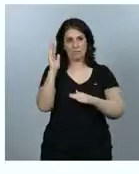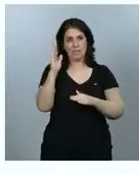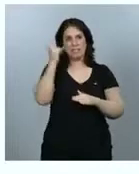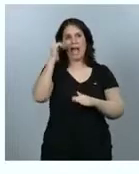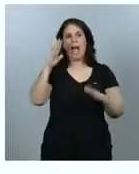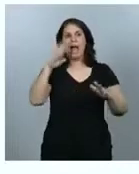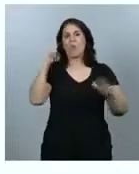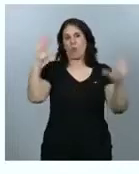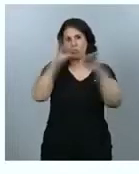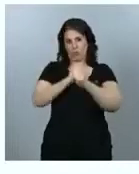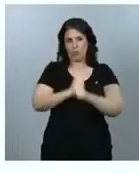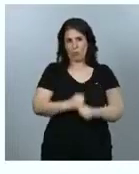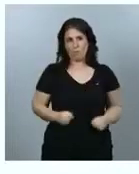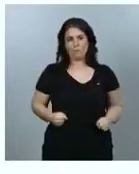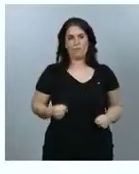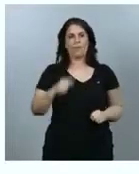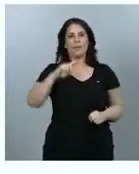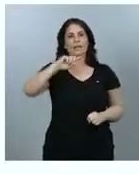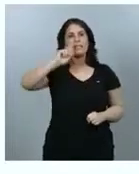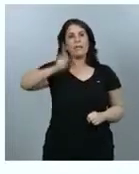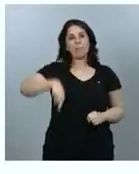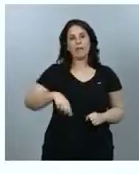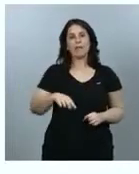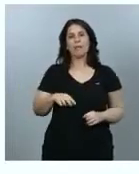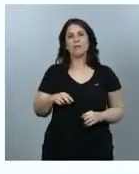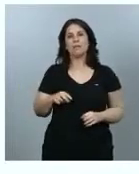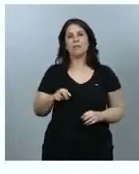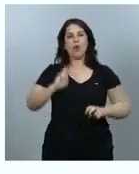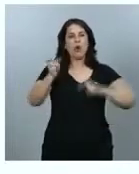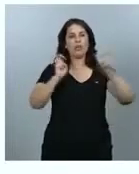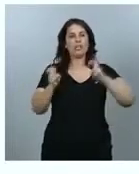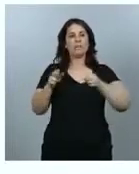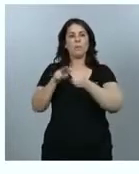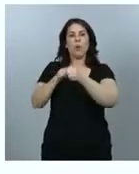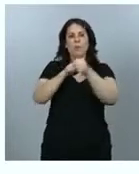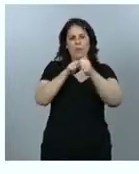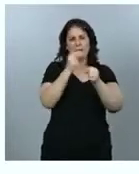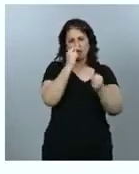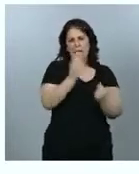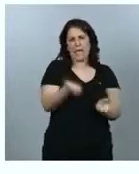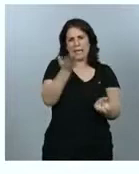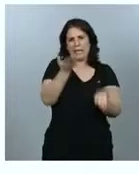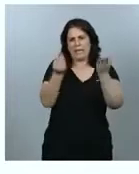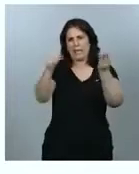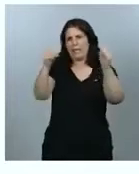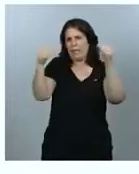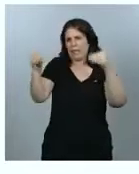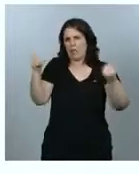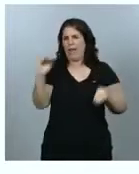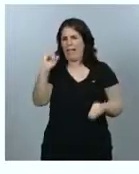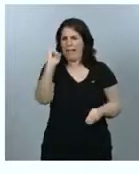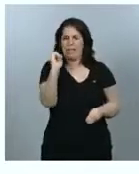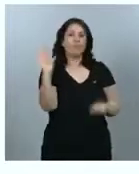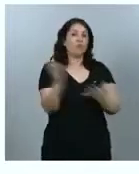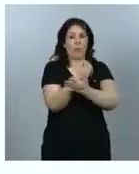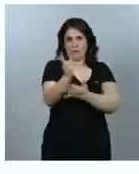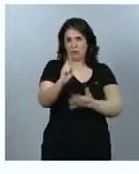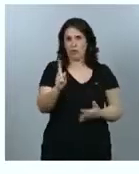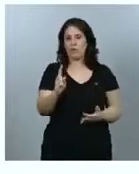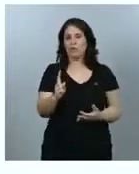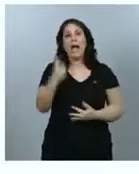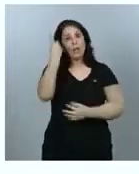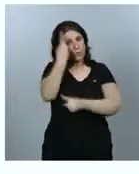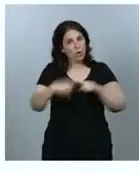incrementos en muchas de las provincias, no en todas, y una cosa que hemos podido analizar en esta segunda